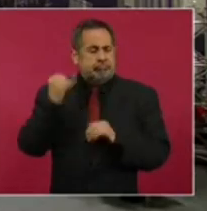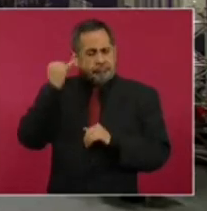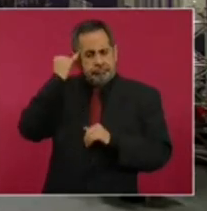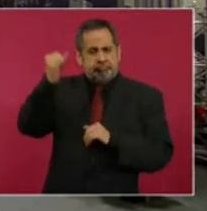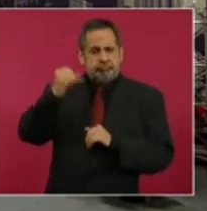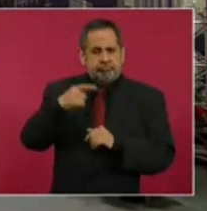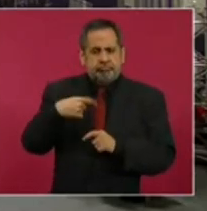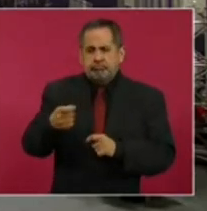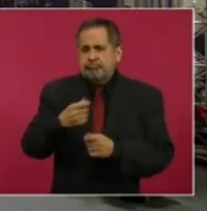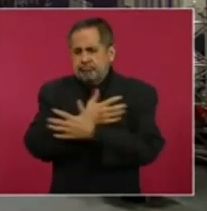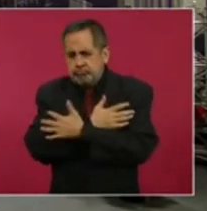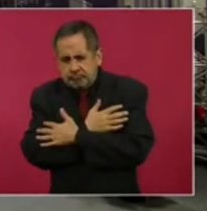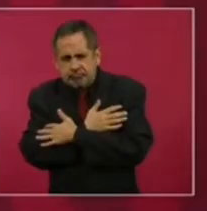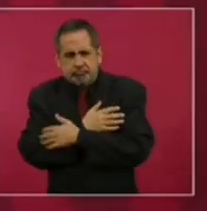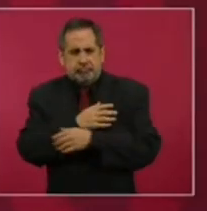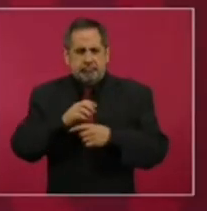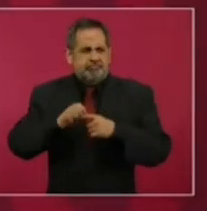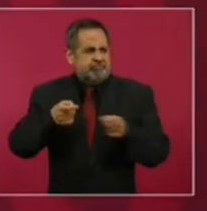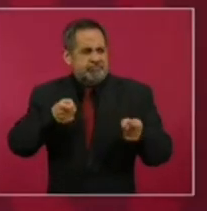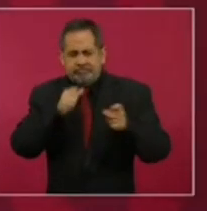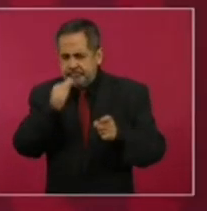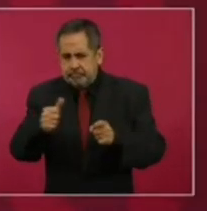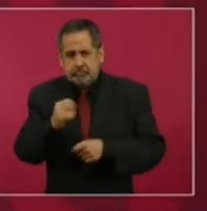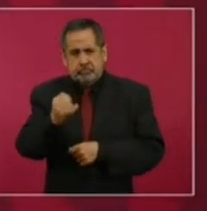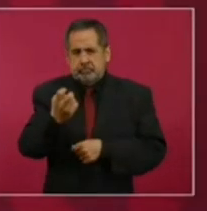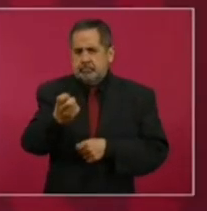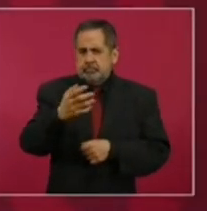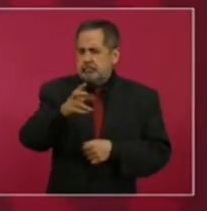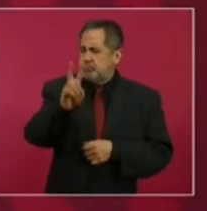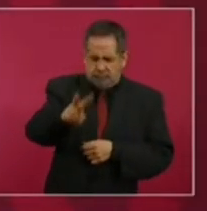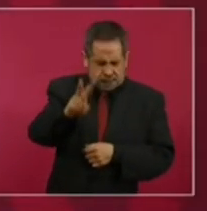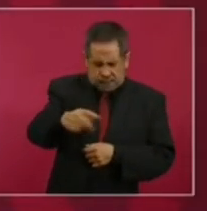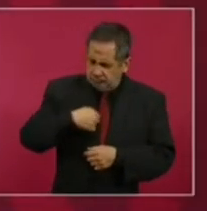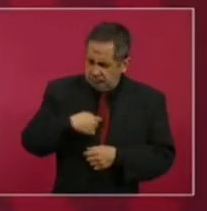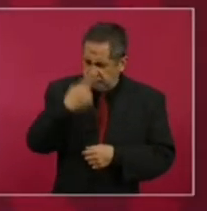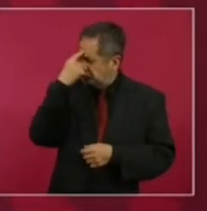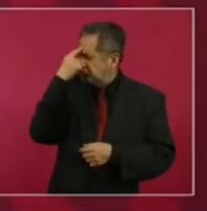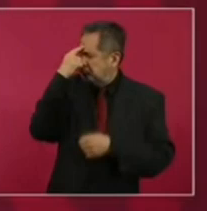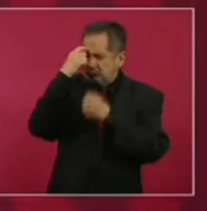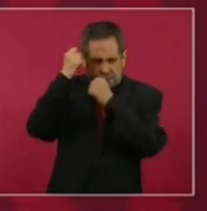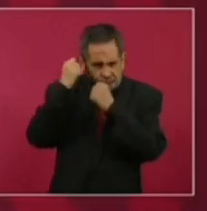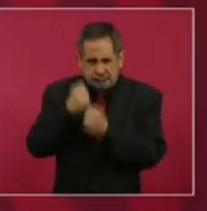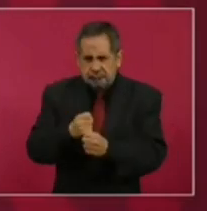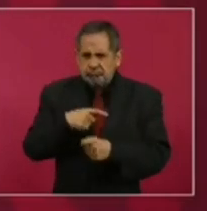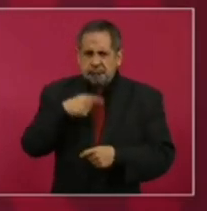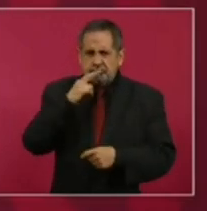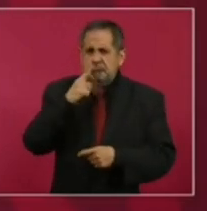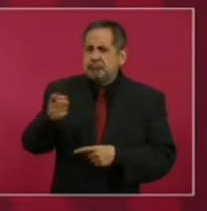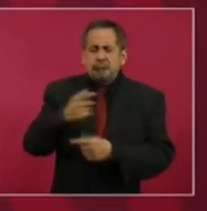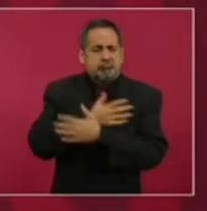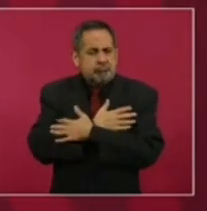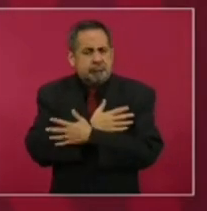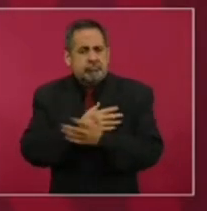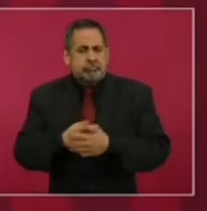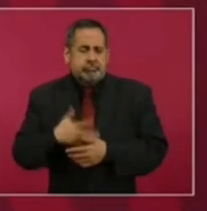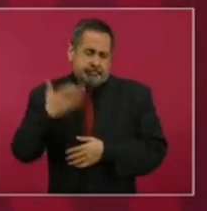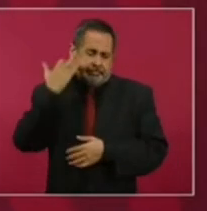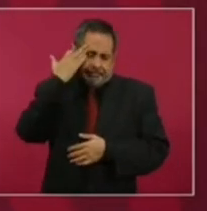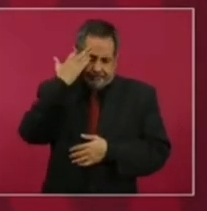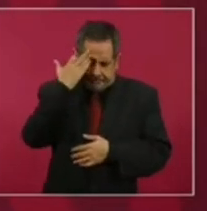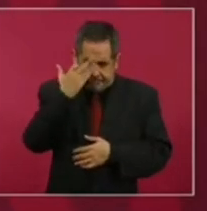de abrazos no balazos? Sí, estoy convencido de eso. Lo que pasa es que lleva tiempo,